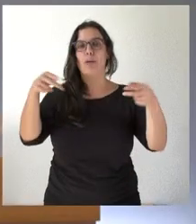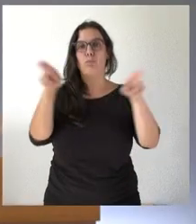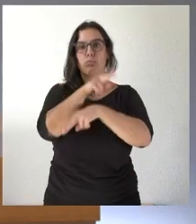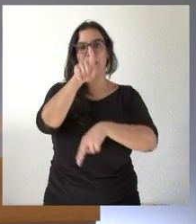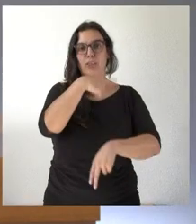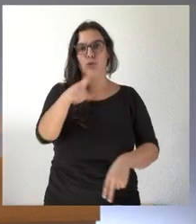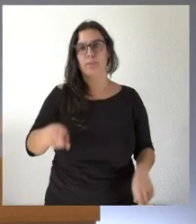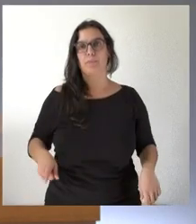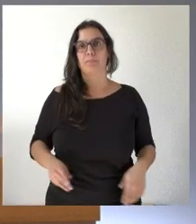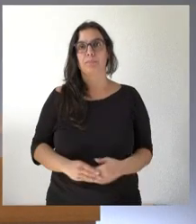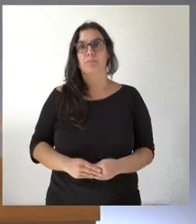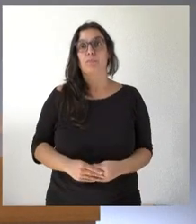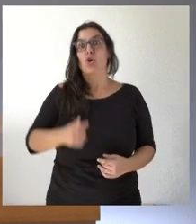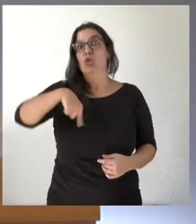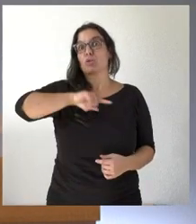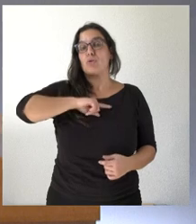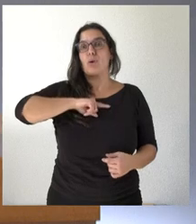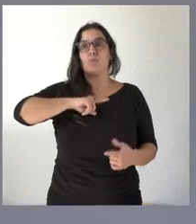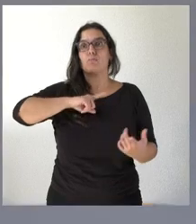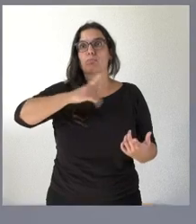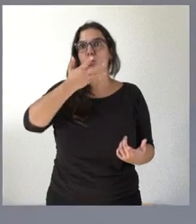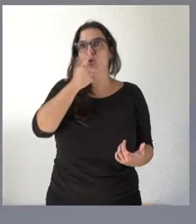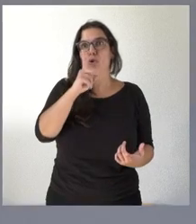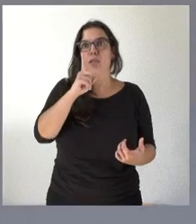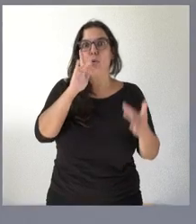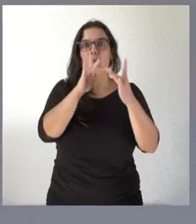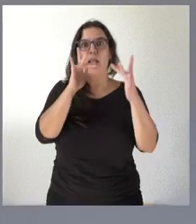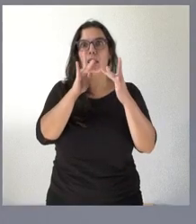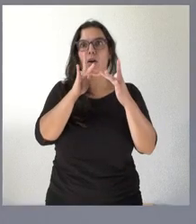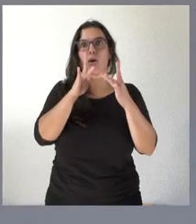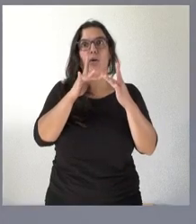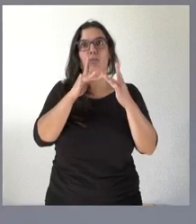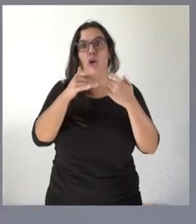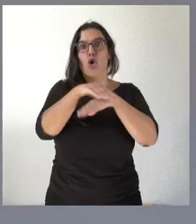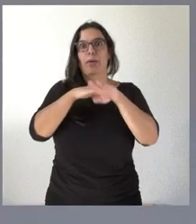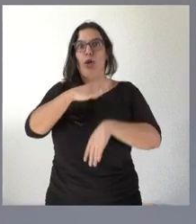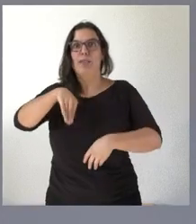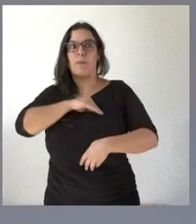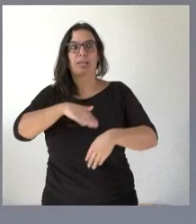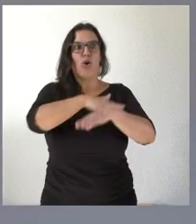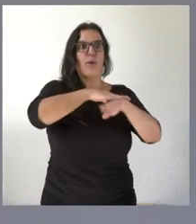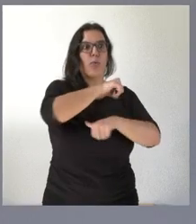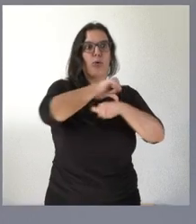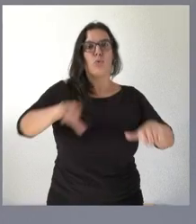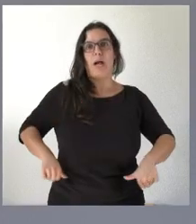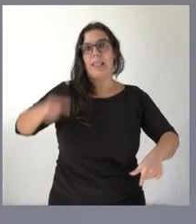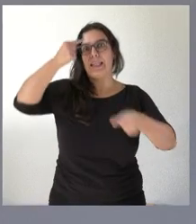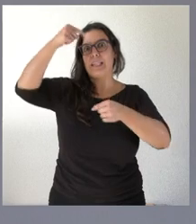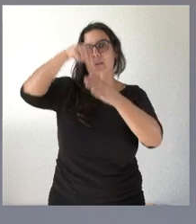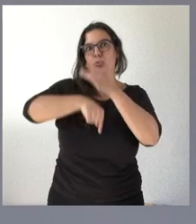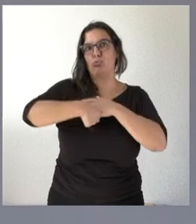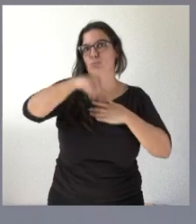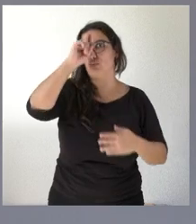nosotros no conocemos al detalle las relaciones internacionales y la negociación que pueda tener el gobierno es verdad que es un país